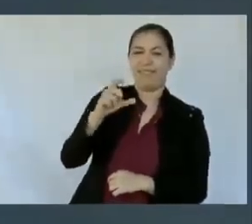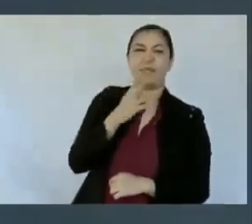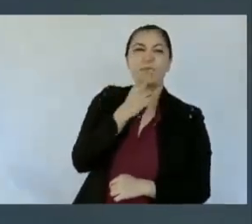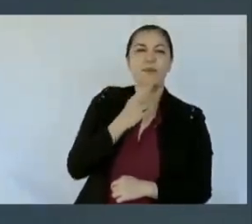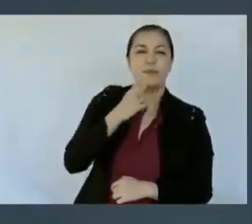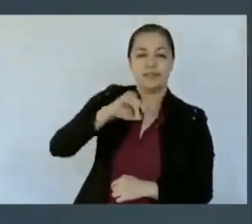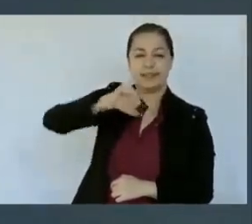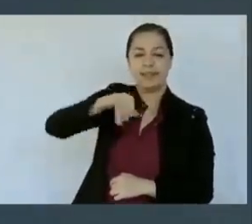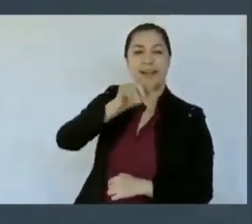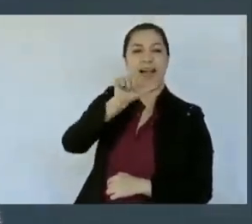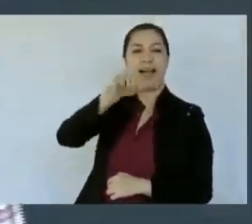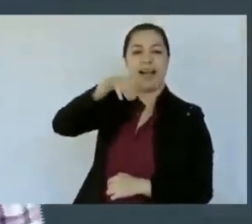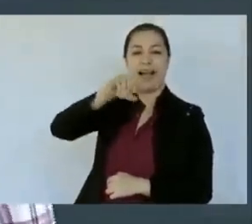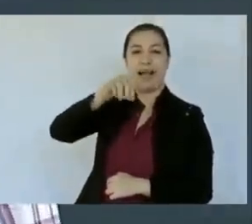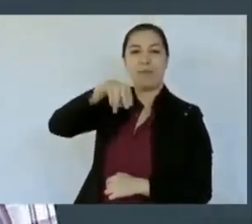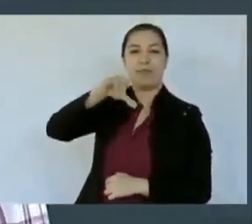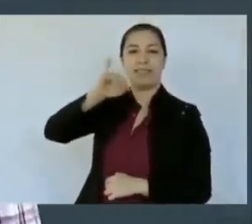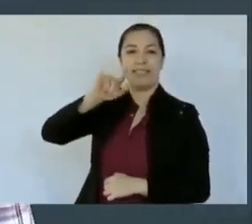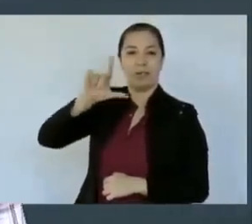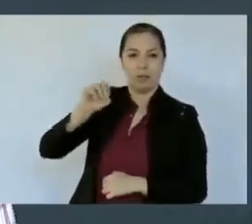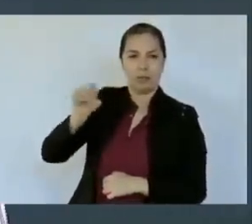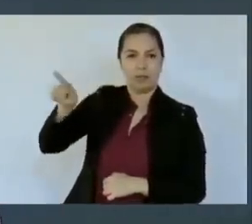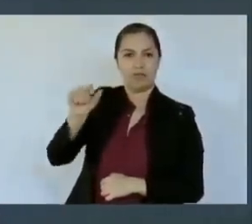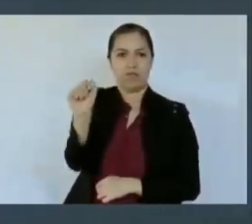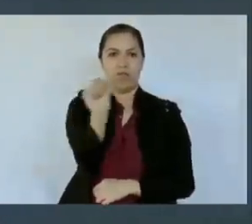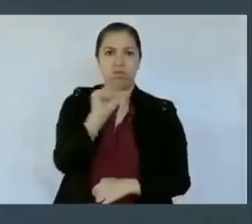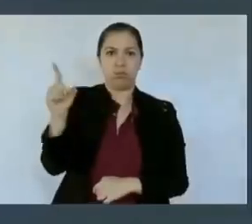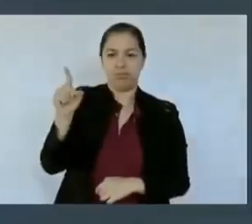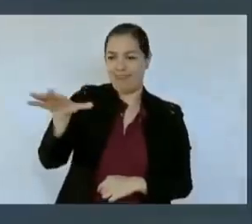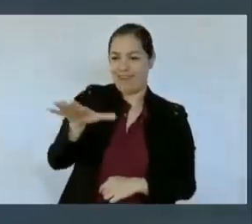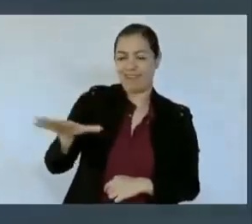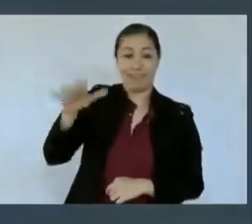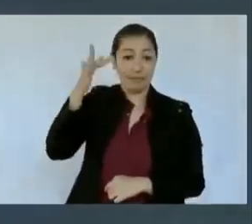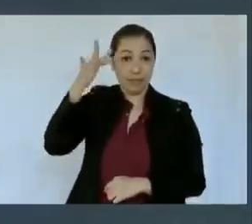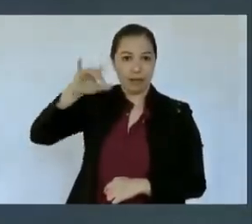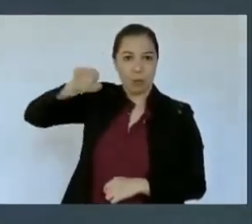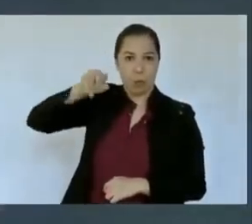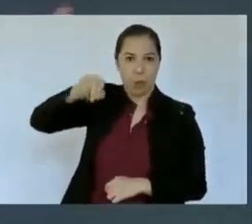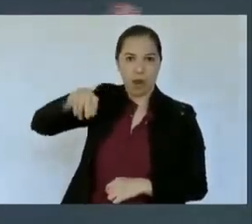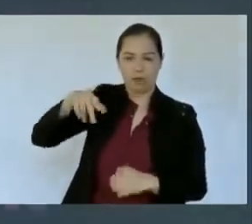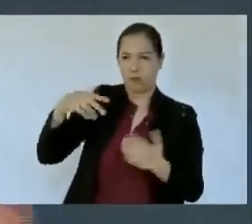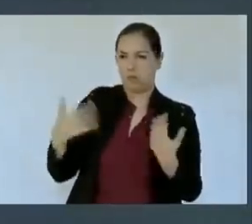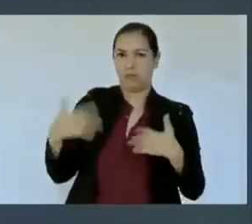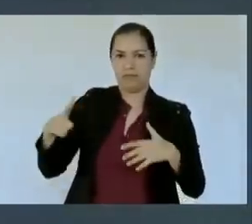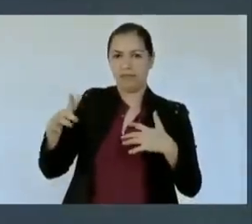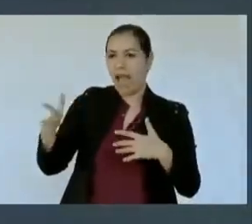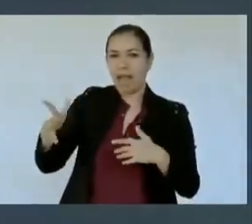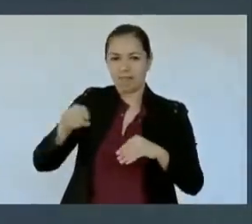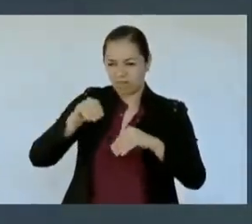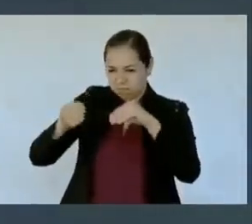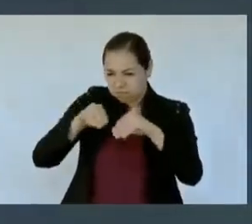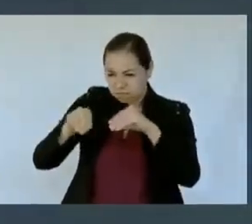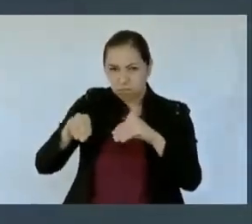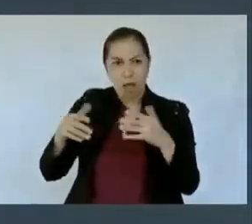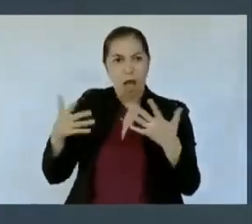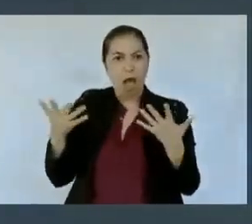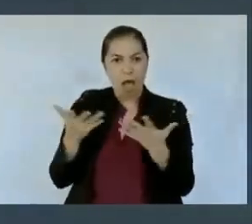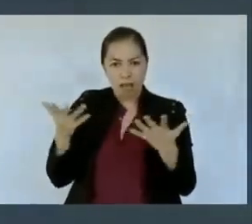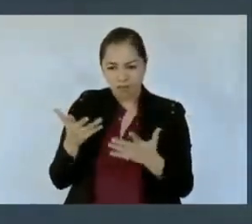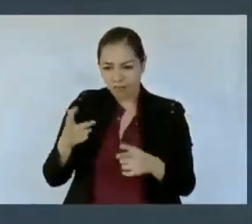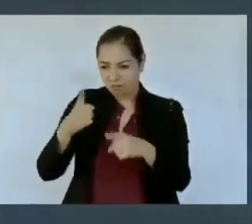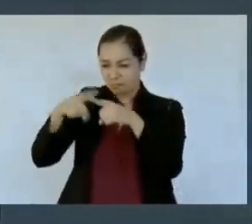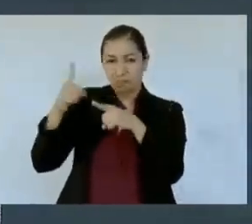hacerlos en San Juan, pero se come maravillosamente bien, como pudimos ahorita deleitar